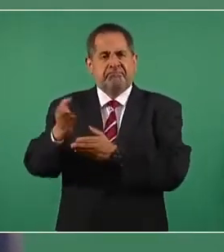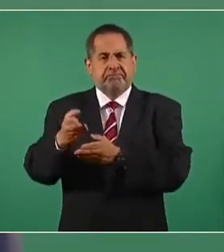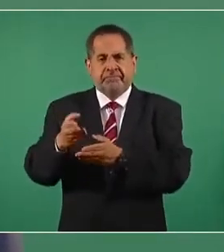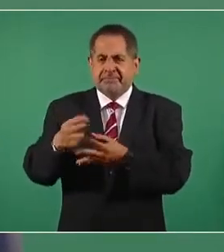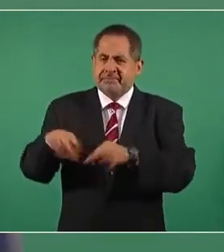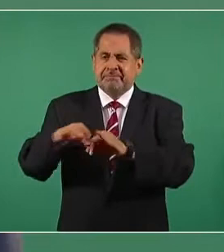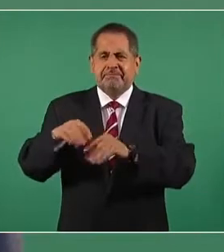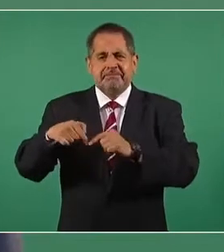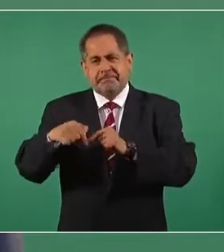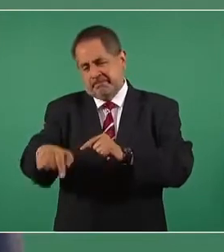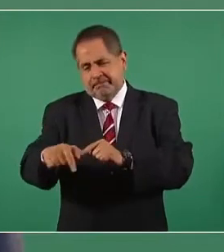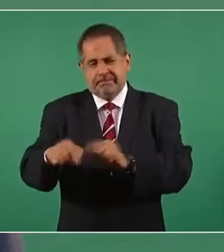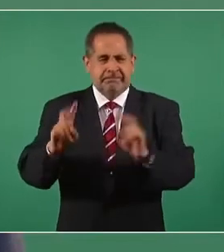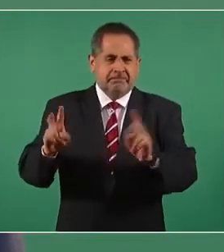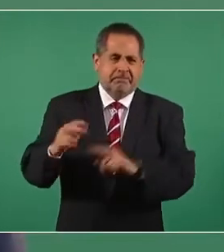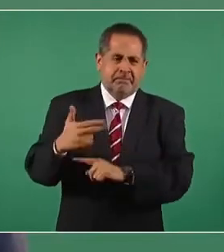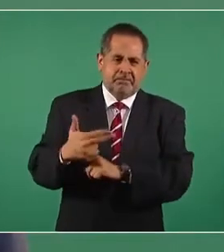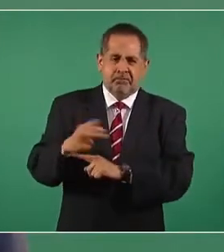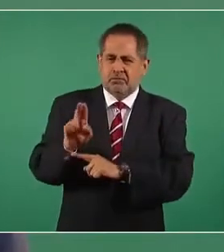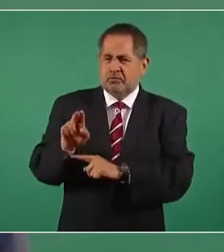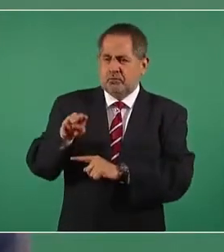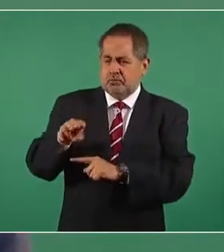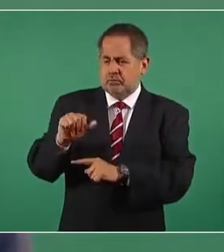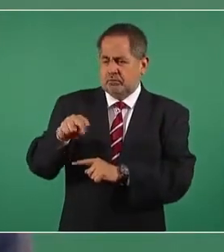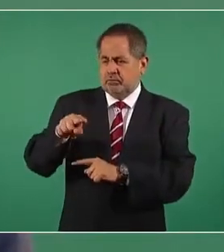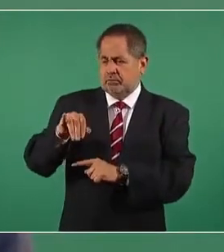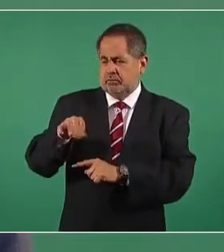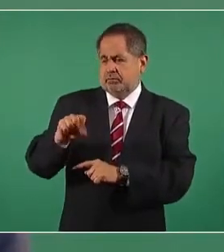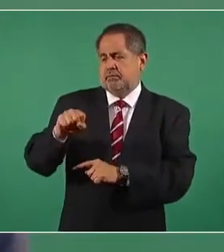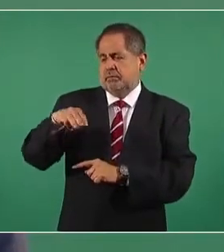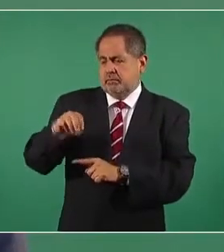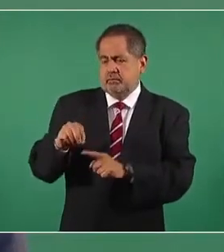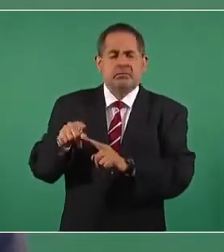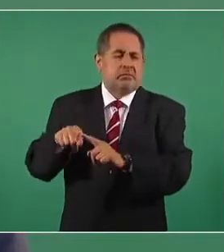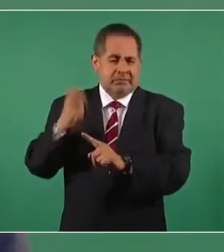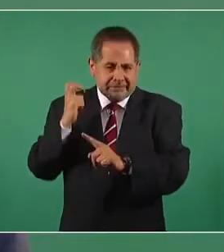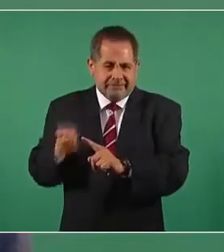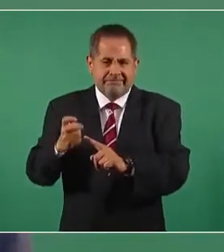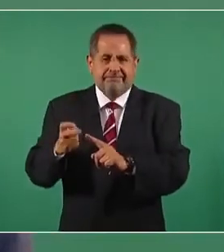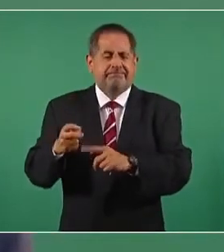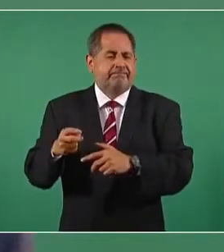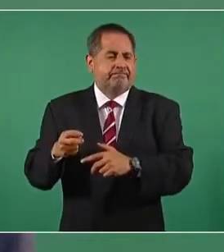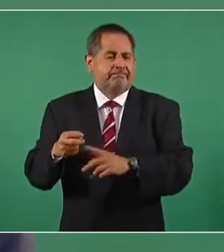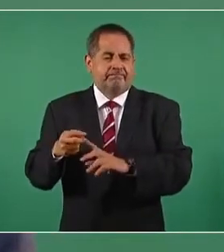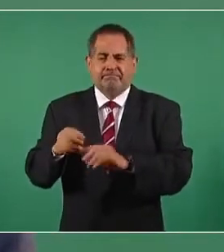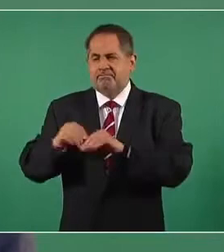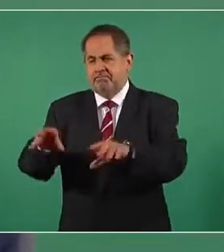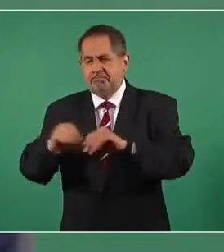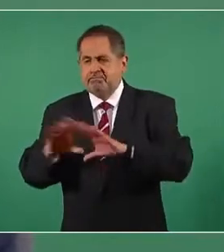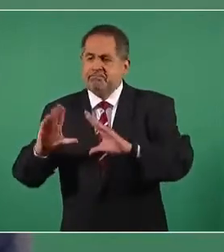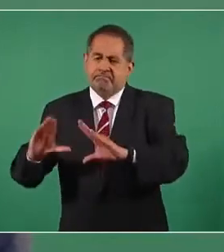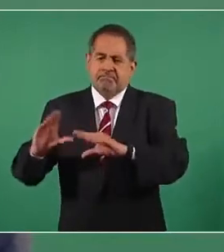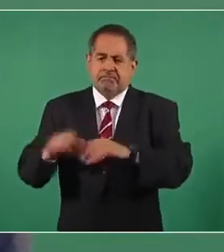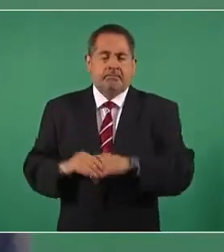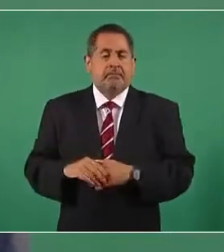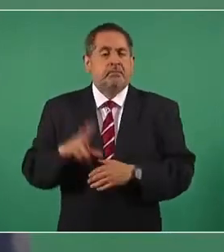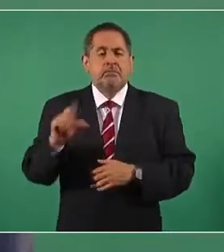ese debe ser el propósito, no seguir